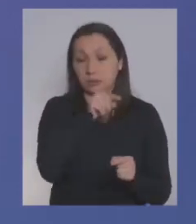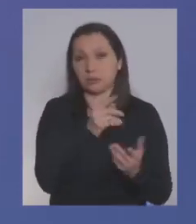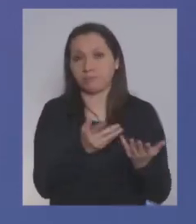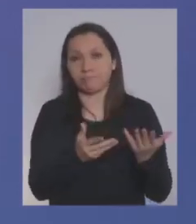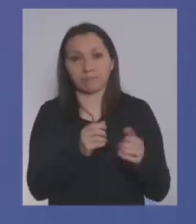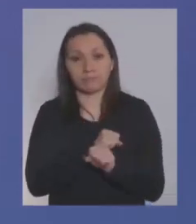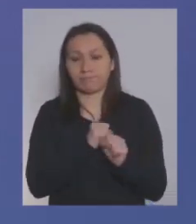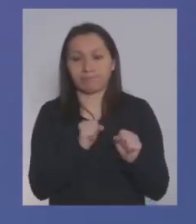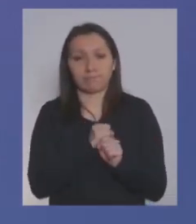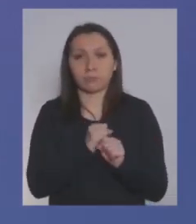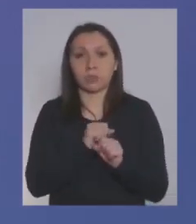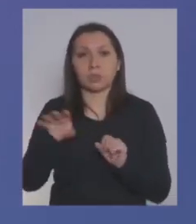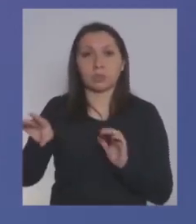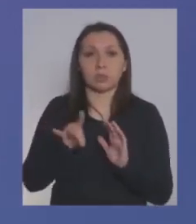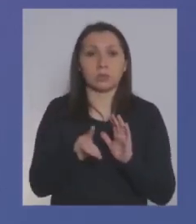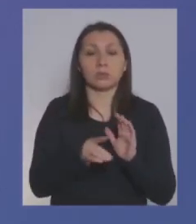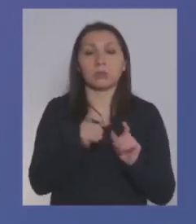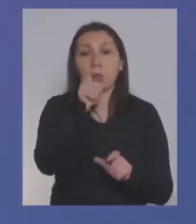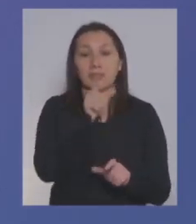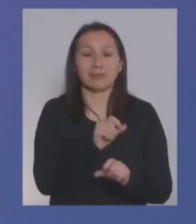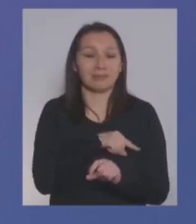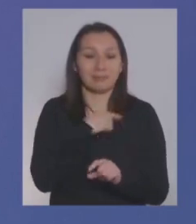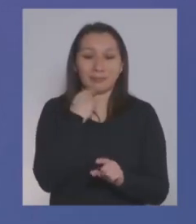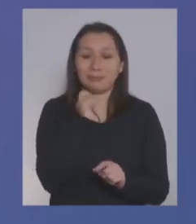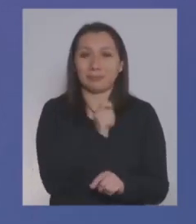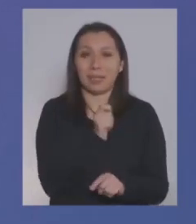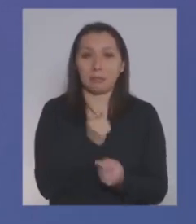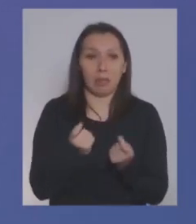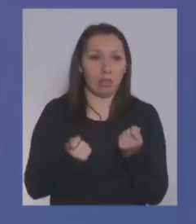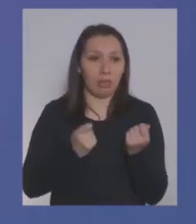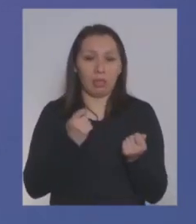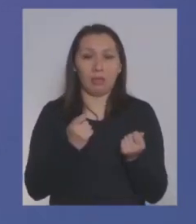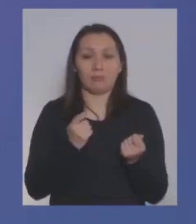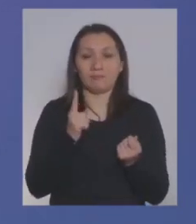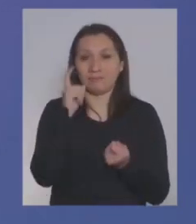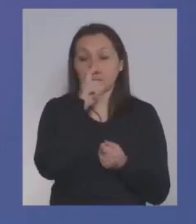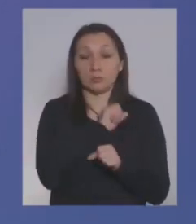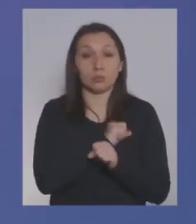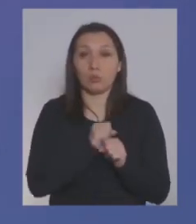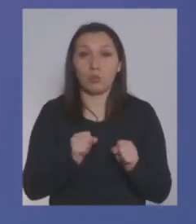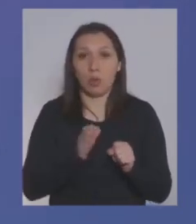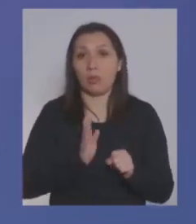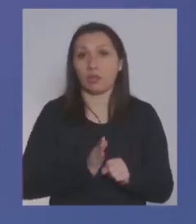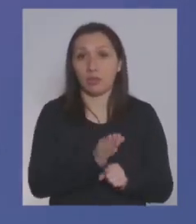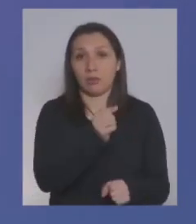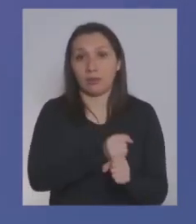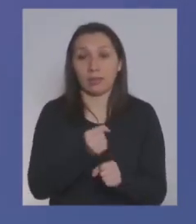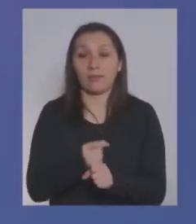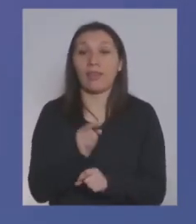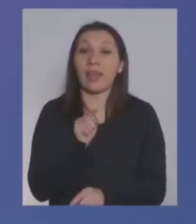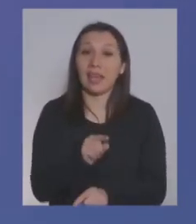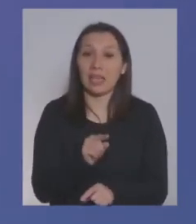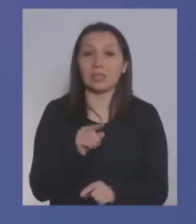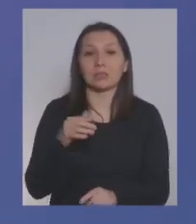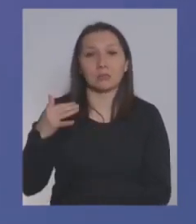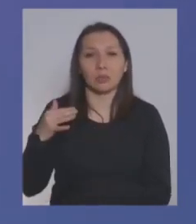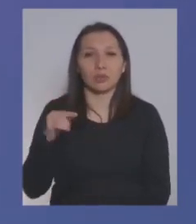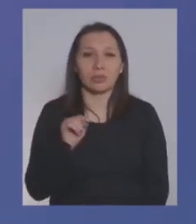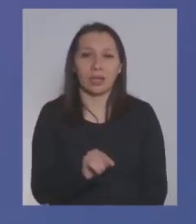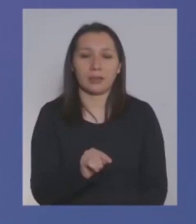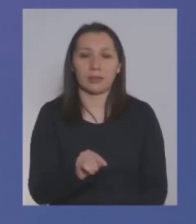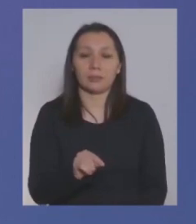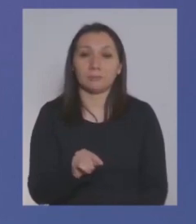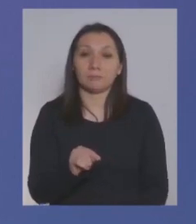no pueda contratar a esa persona no pueda contratar nuevas personas o incluso no sea capaz de mantener a su empleado ese es el punto de fondo